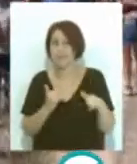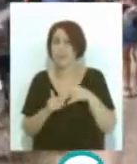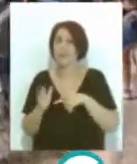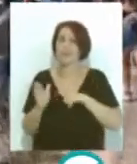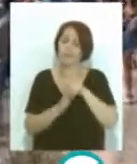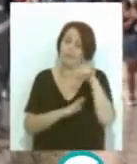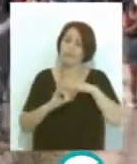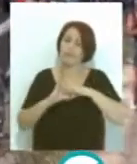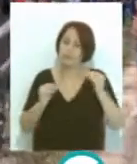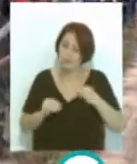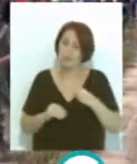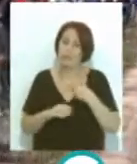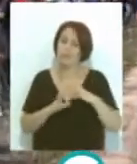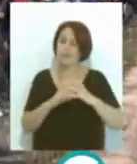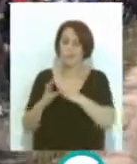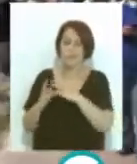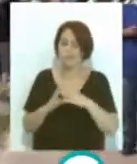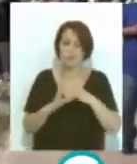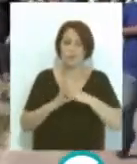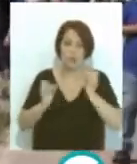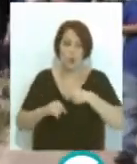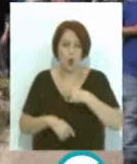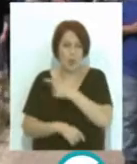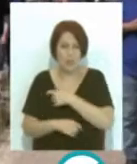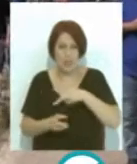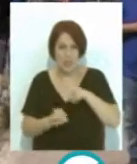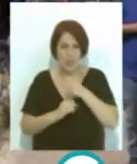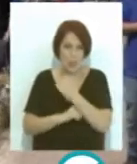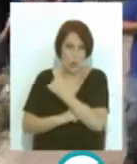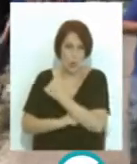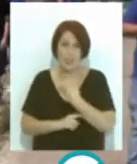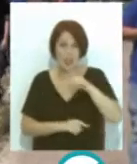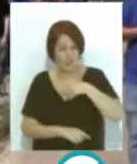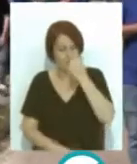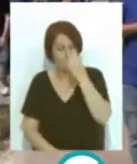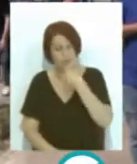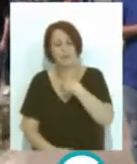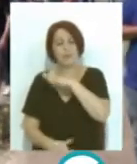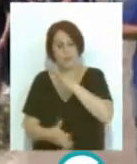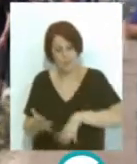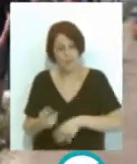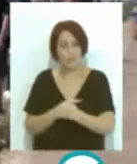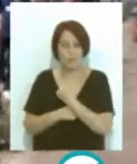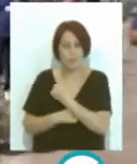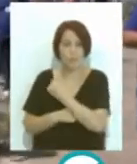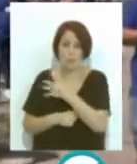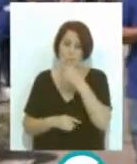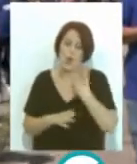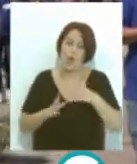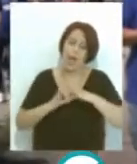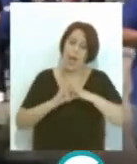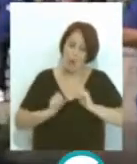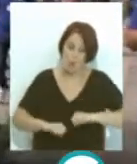Andalucía ha encontrado el apoyo de todos los grupos de la Comisión de Hacienda, también el Partido Socialista y Esquerra, tras pactar una enmienda